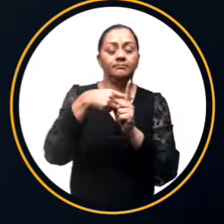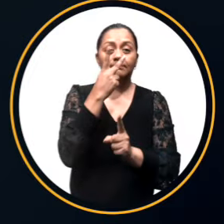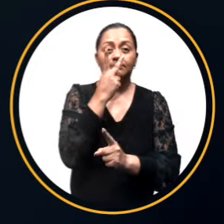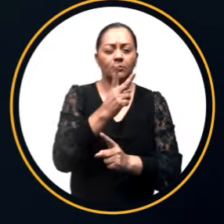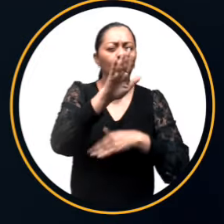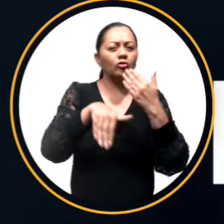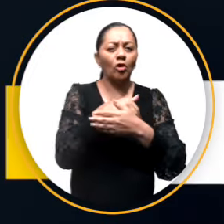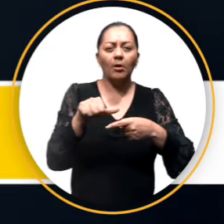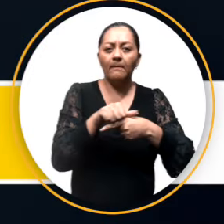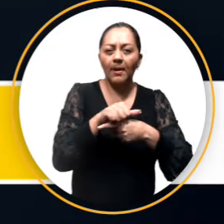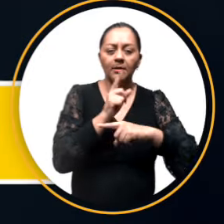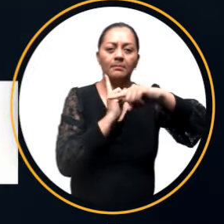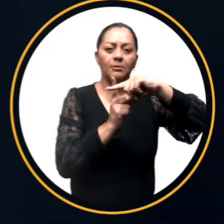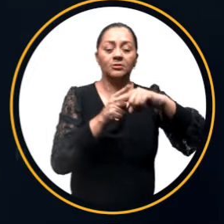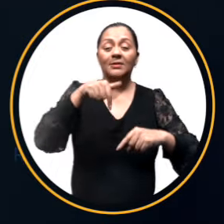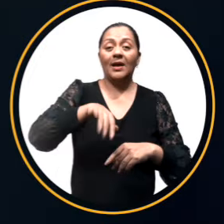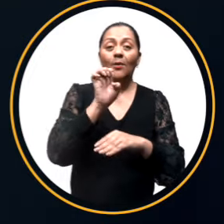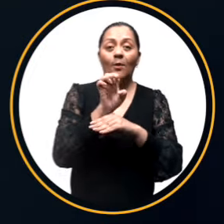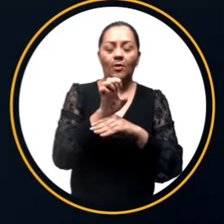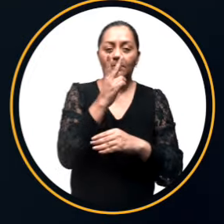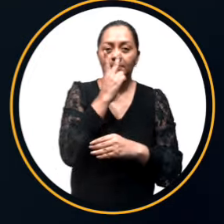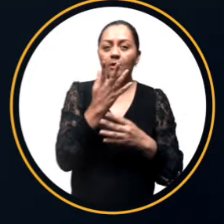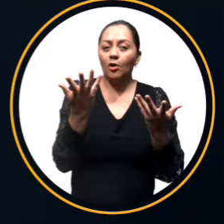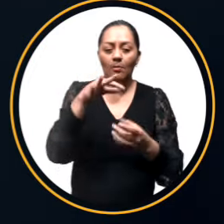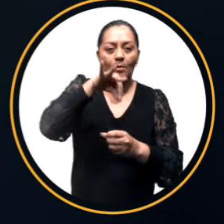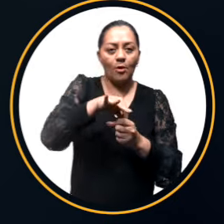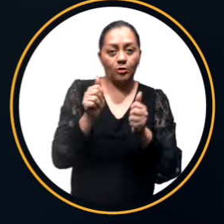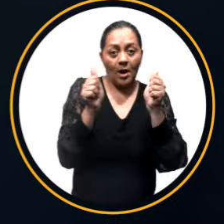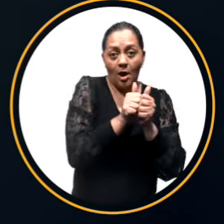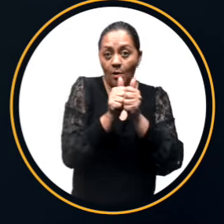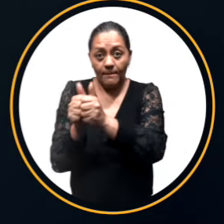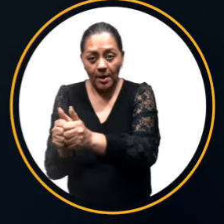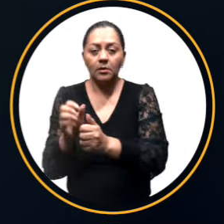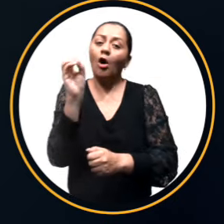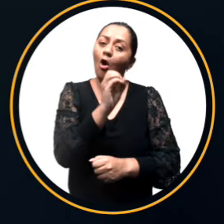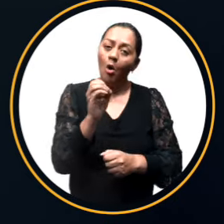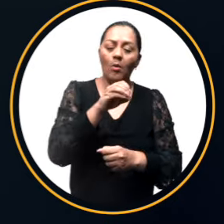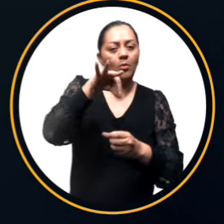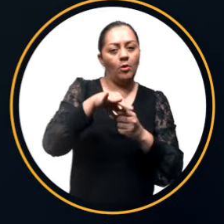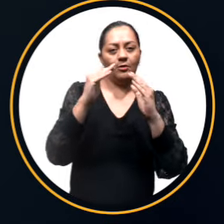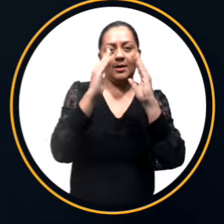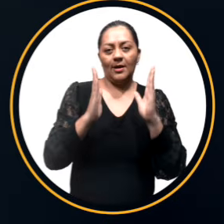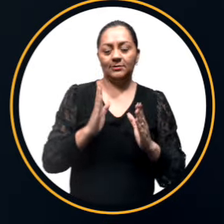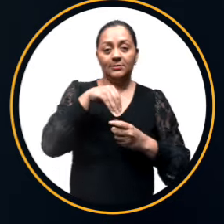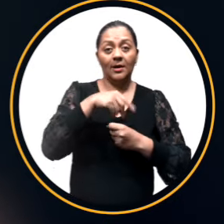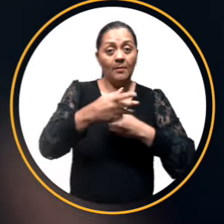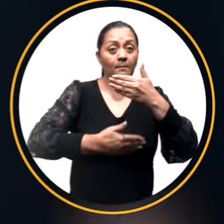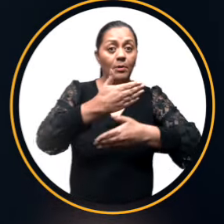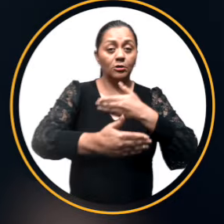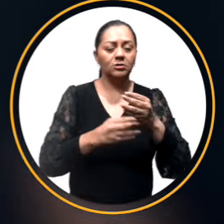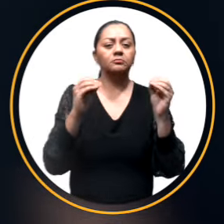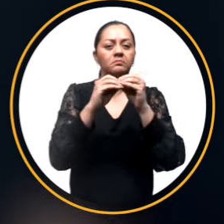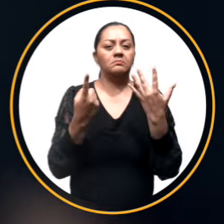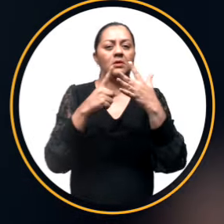donde vemos las buenas prácticas que tiene el Ecuador, como por ejemplo el voto asistido, el voto en casa, que hace que los